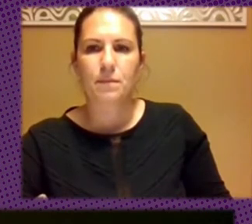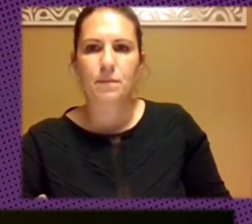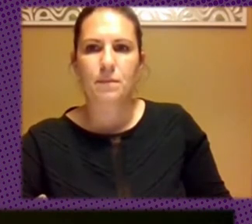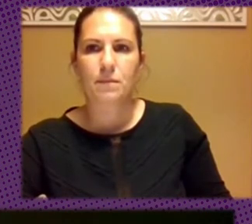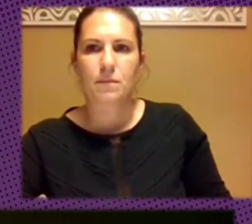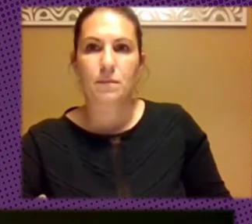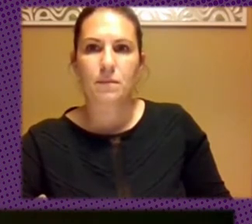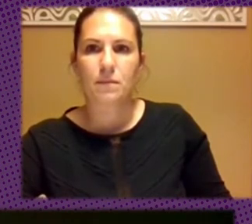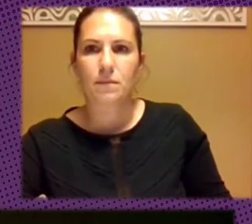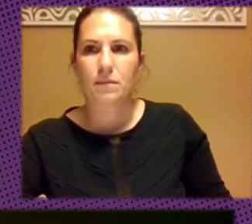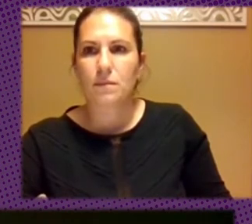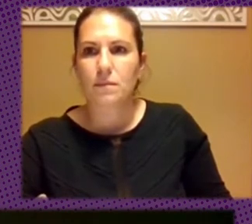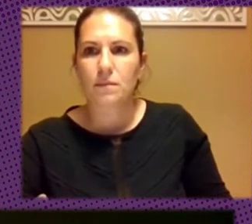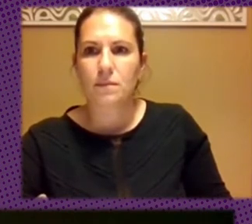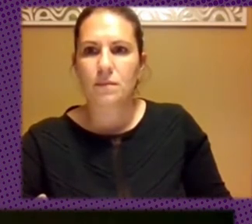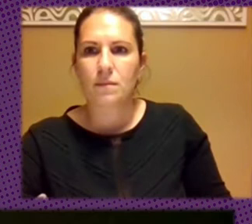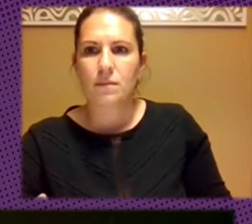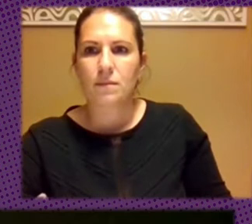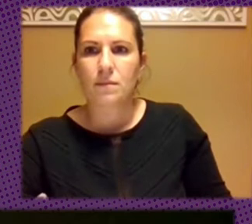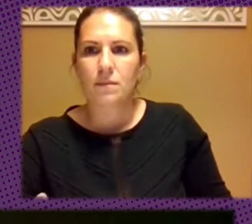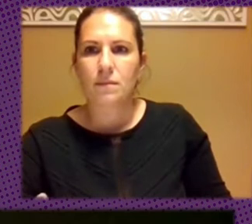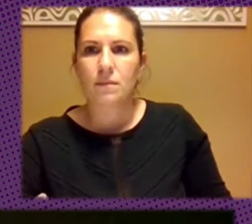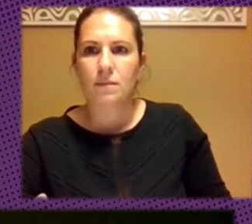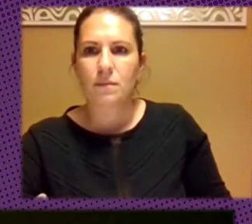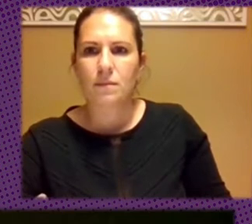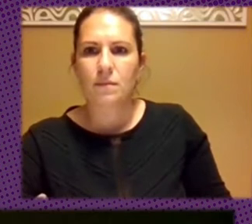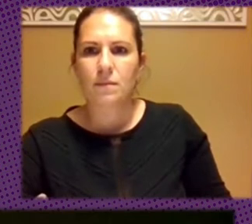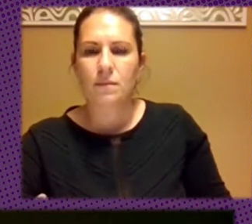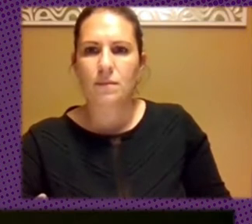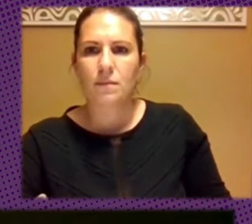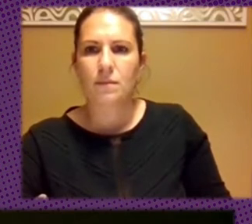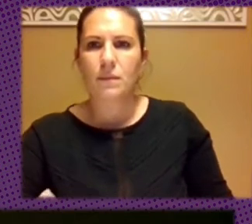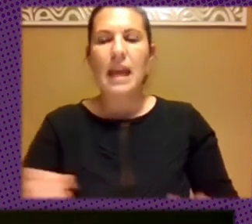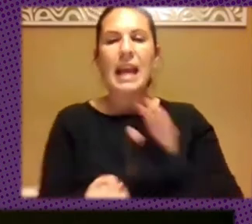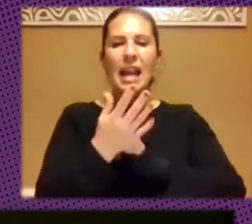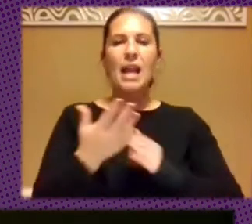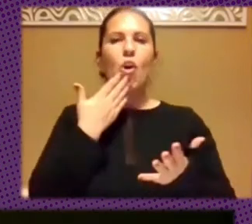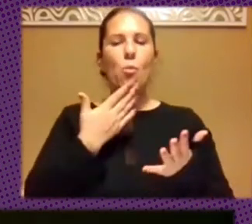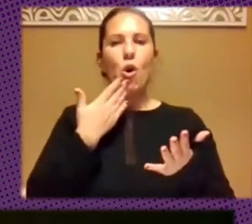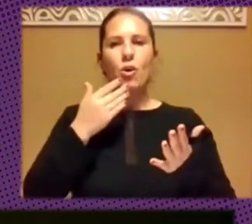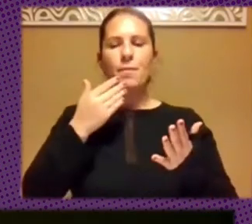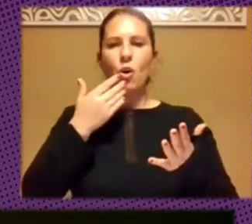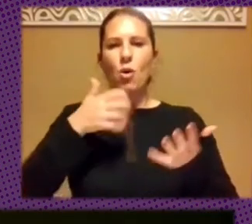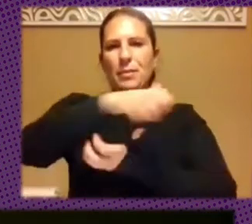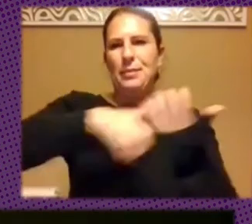como, básicamente, como para un poco